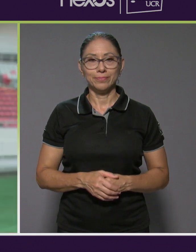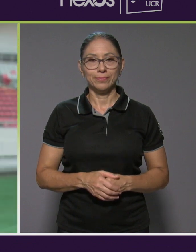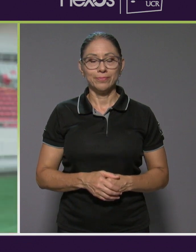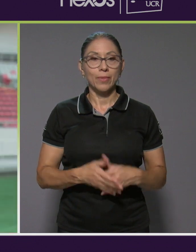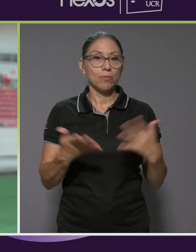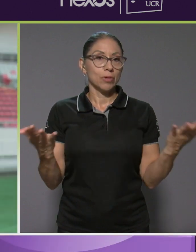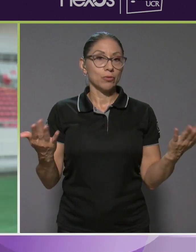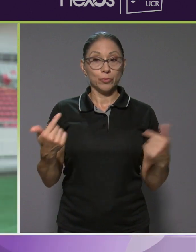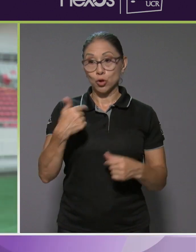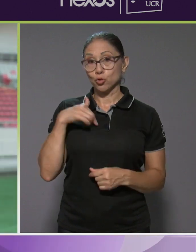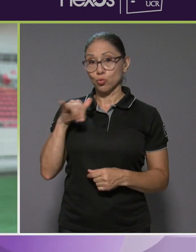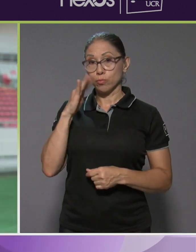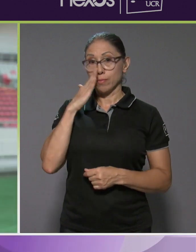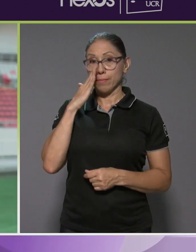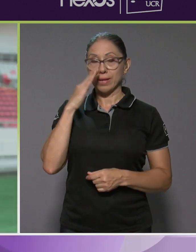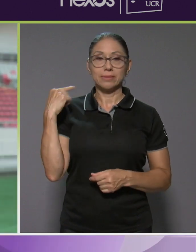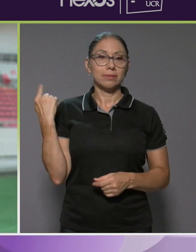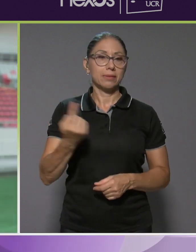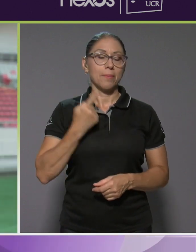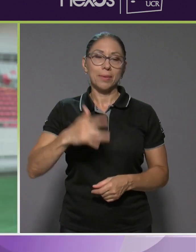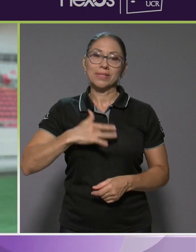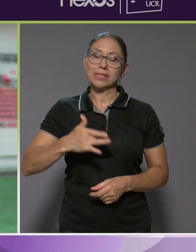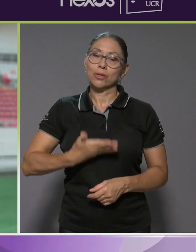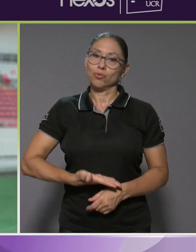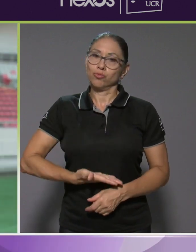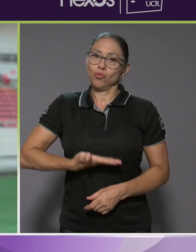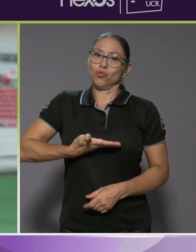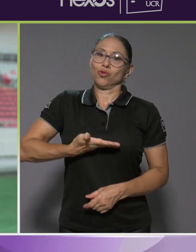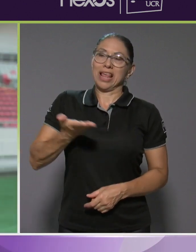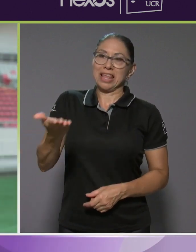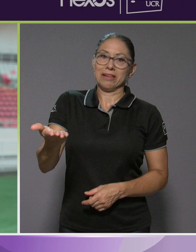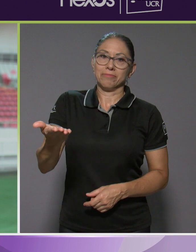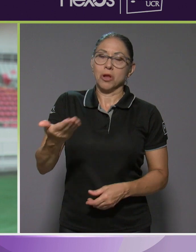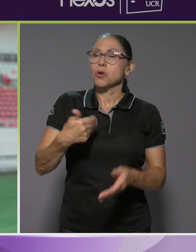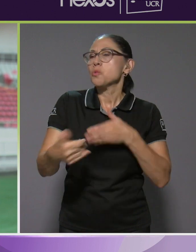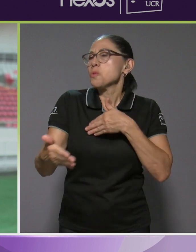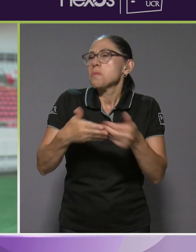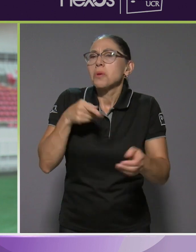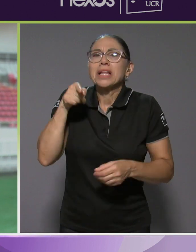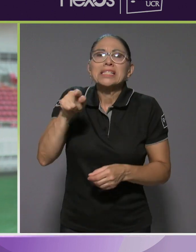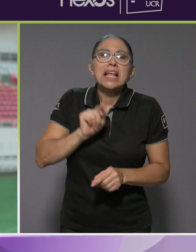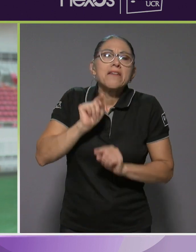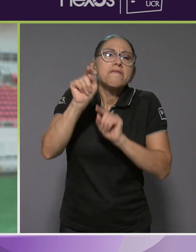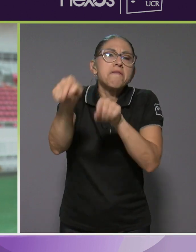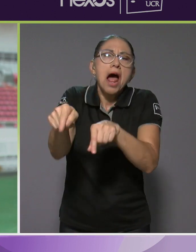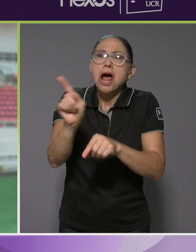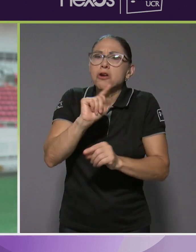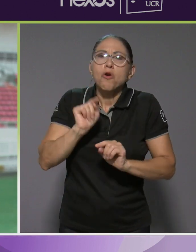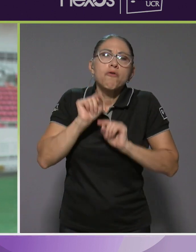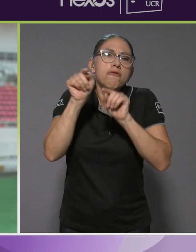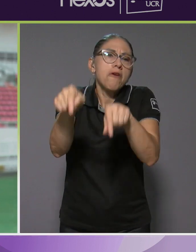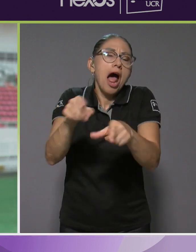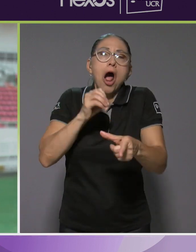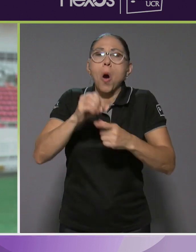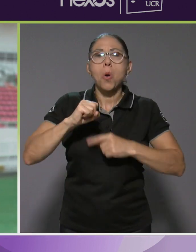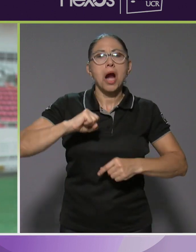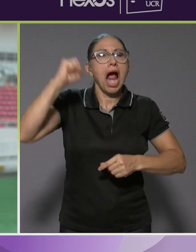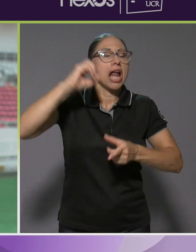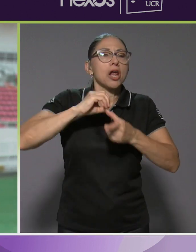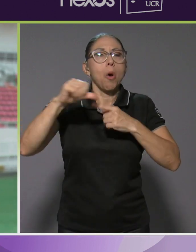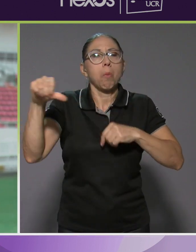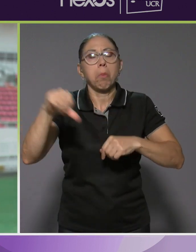Bueno, yo como mamá siempre voy a estar orgullosa de él. Vaya o no vaya los juegos, gane o no gane una medalla. Pero por supuesto que